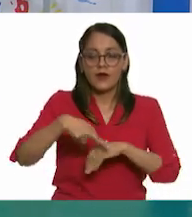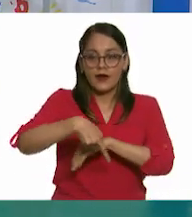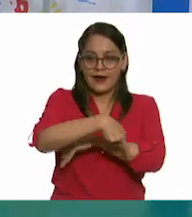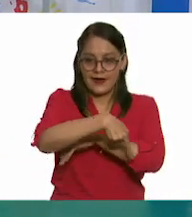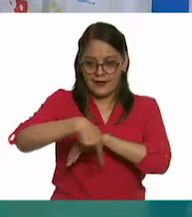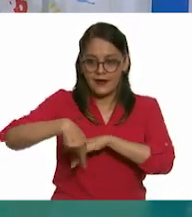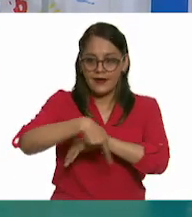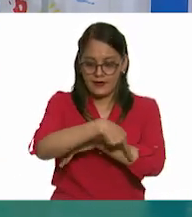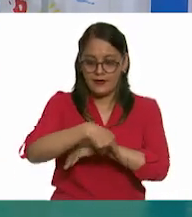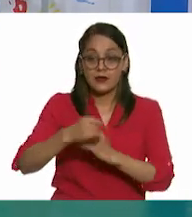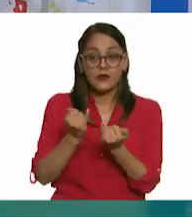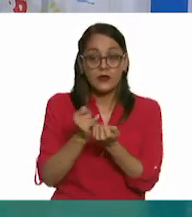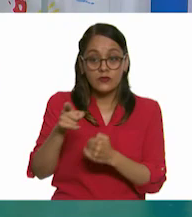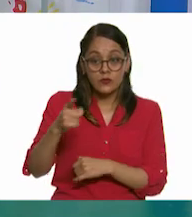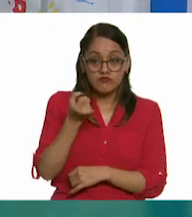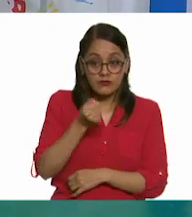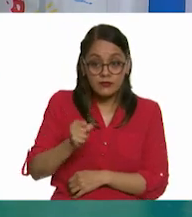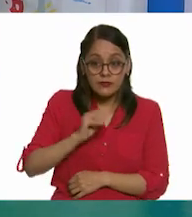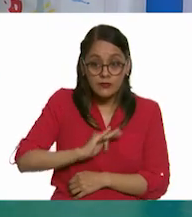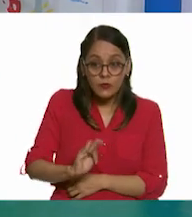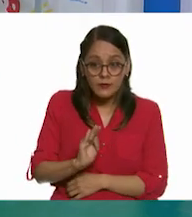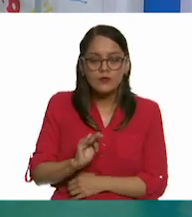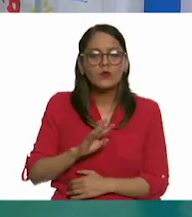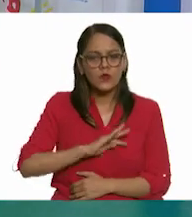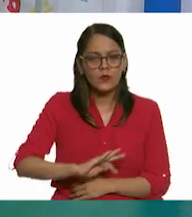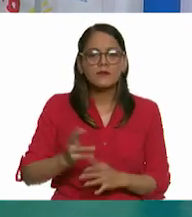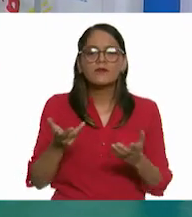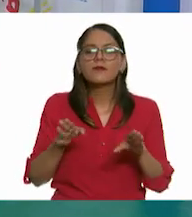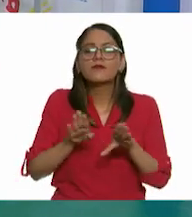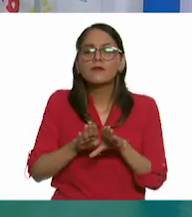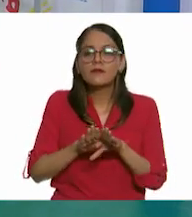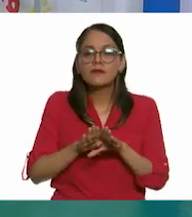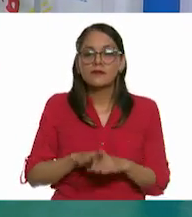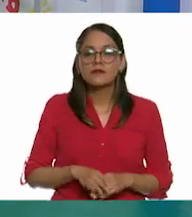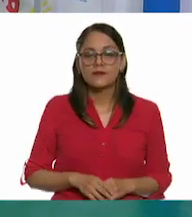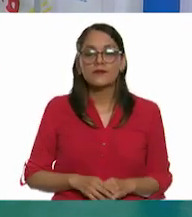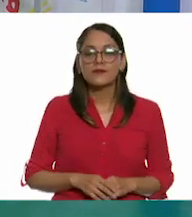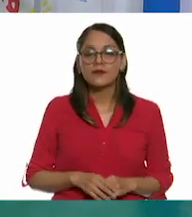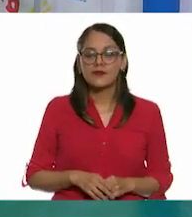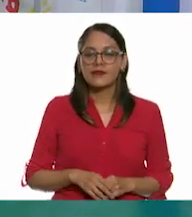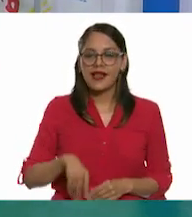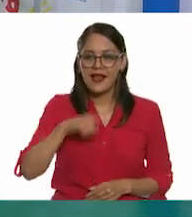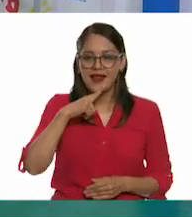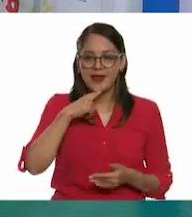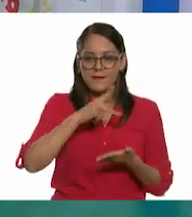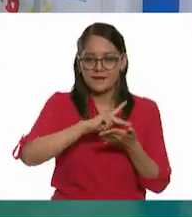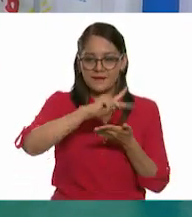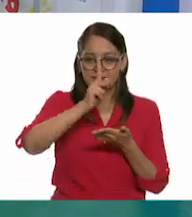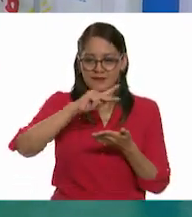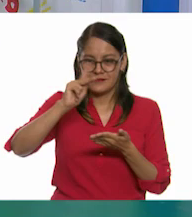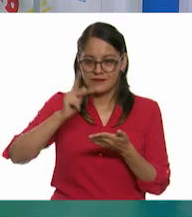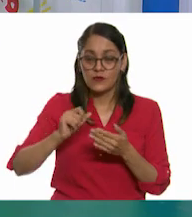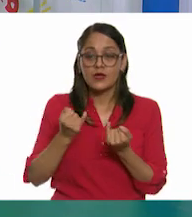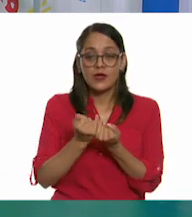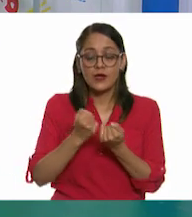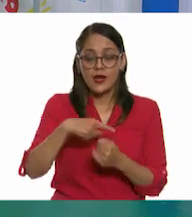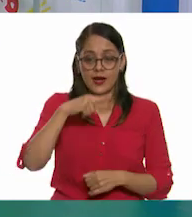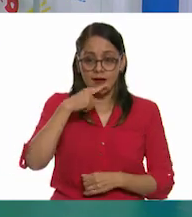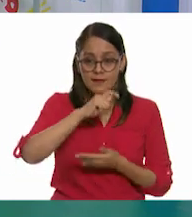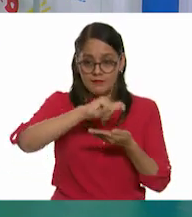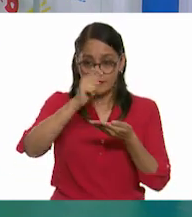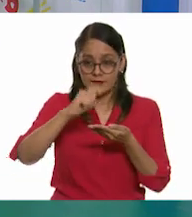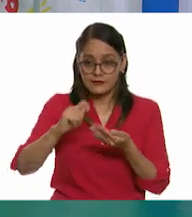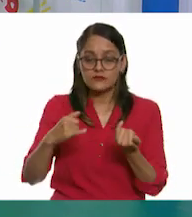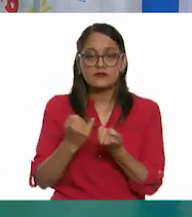O si nos sentimos un poco más hábiles, podemos hacerlo de forma con nuestro lápiz. Pero lo más sensato o lo mejor que podríamos